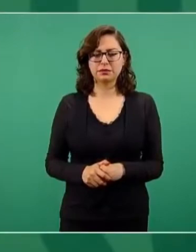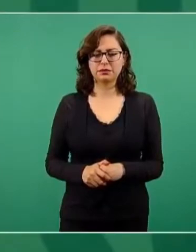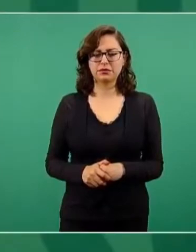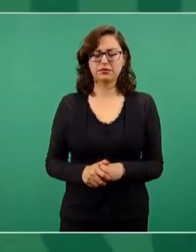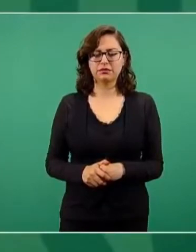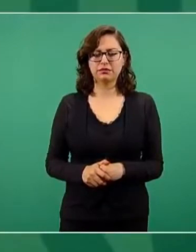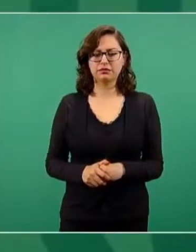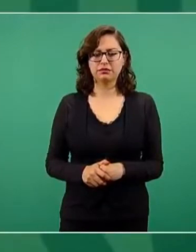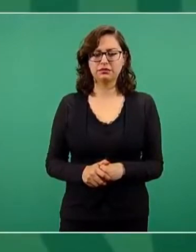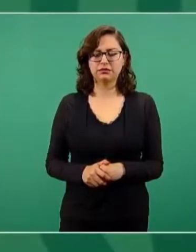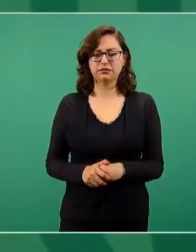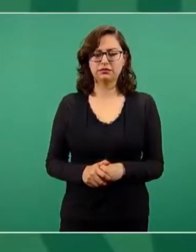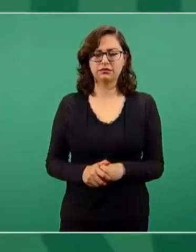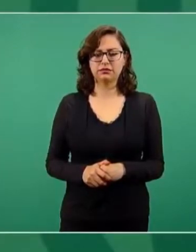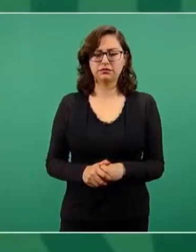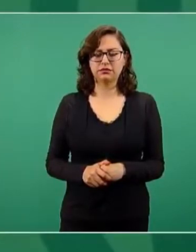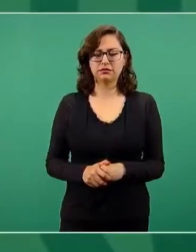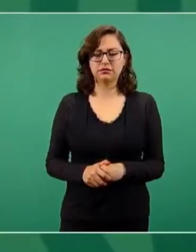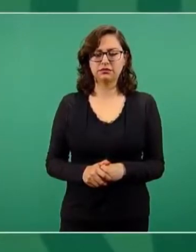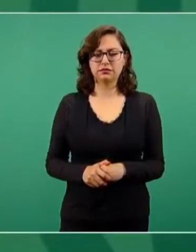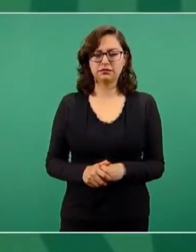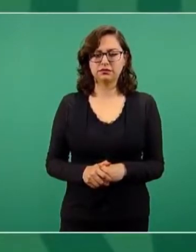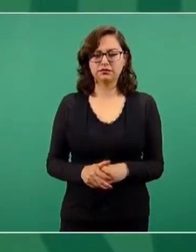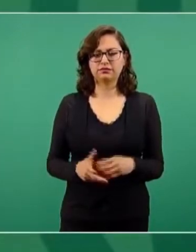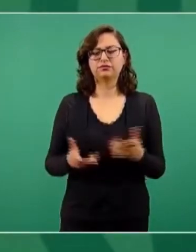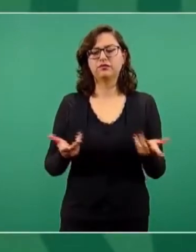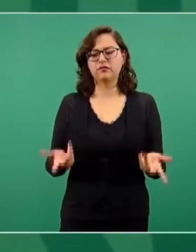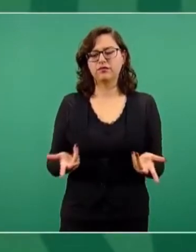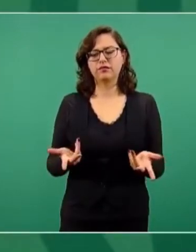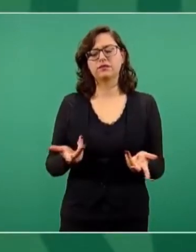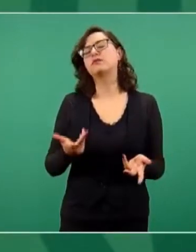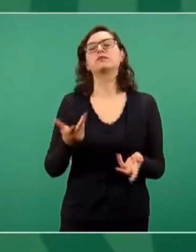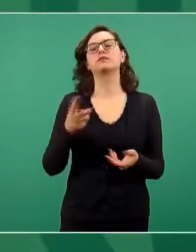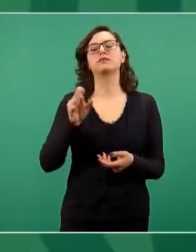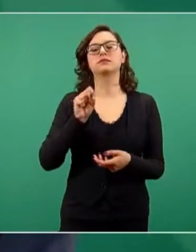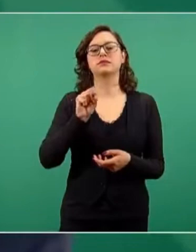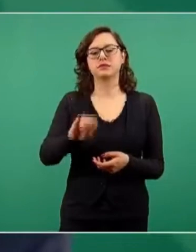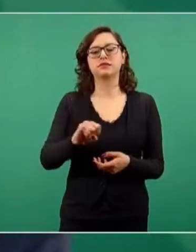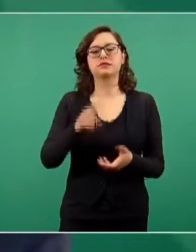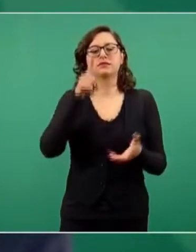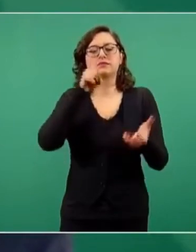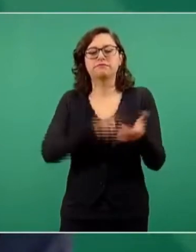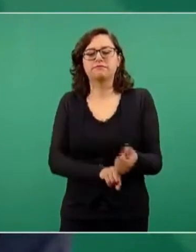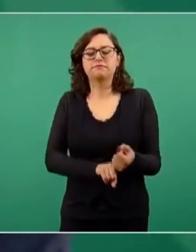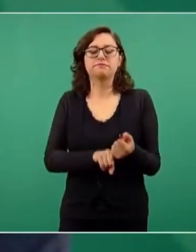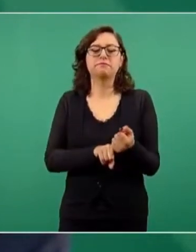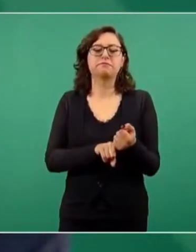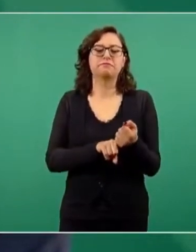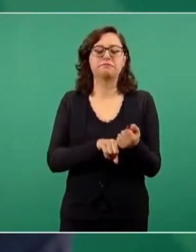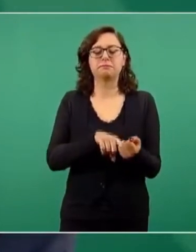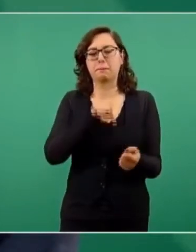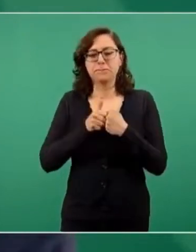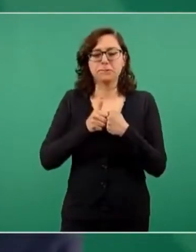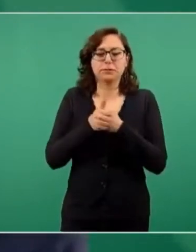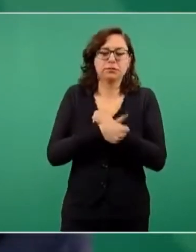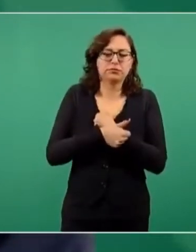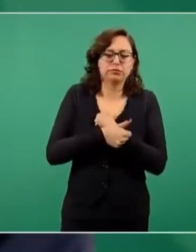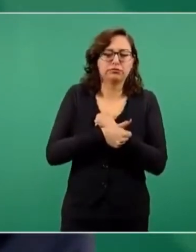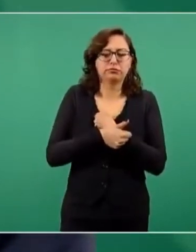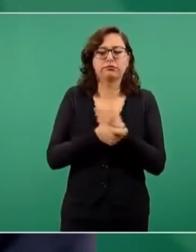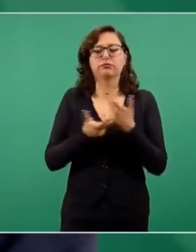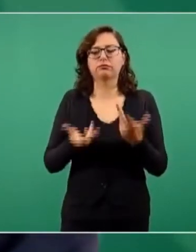ha hablado de que hay agentes encubiertos que tienen